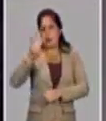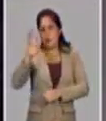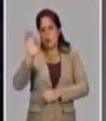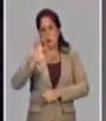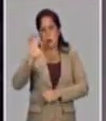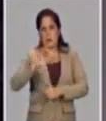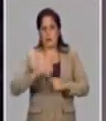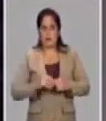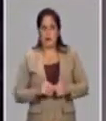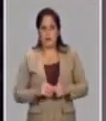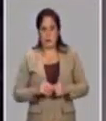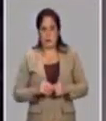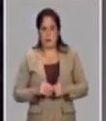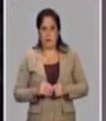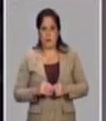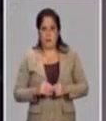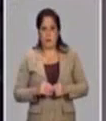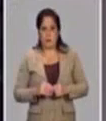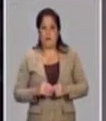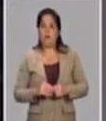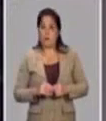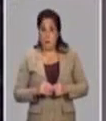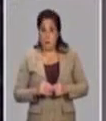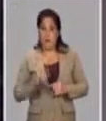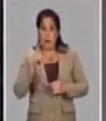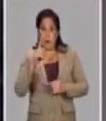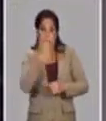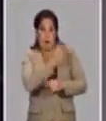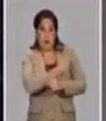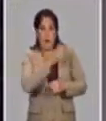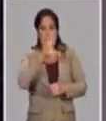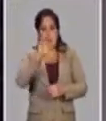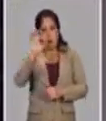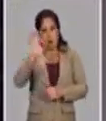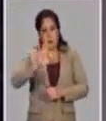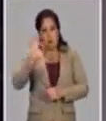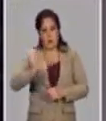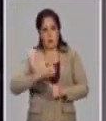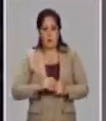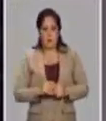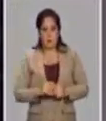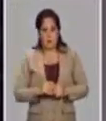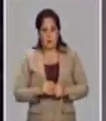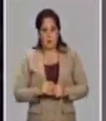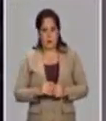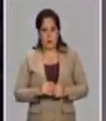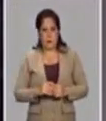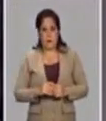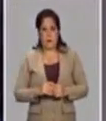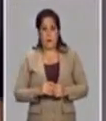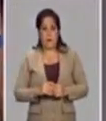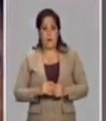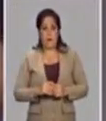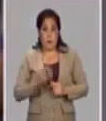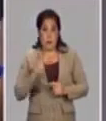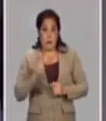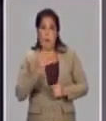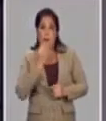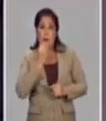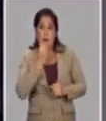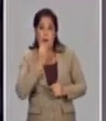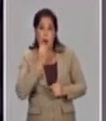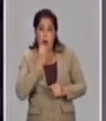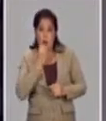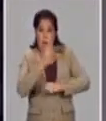veintitanto por ciento completa y con la primera dosis cerca de un 50%. Y en Israel, bueno,